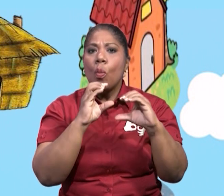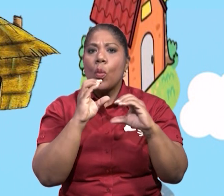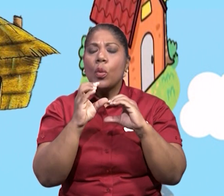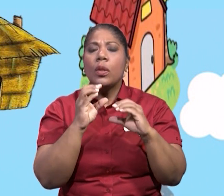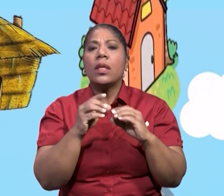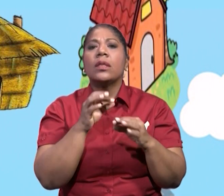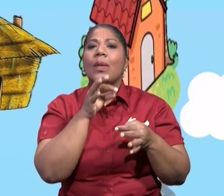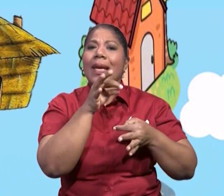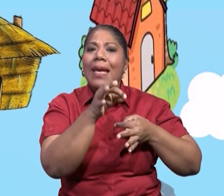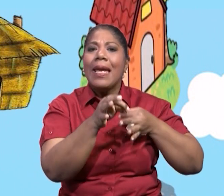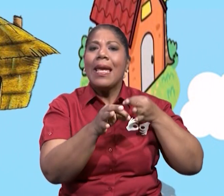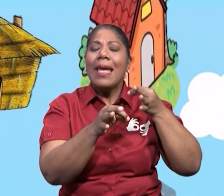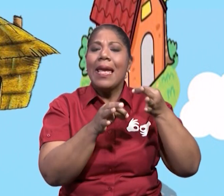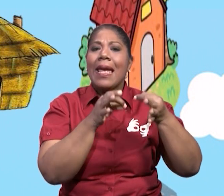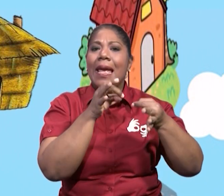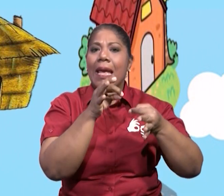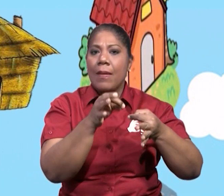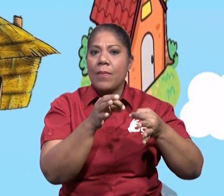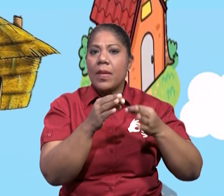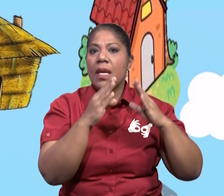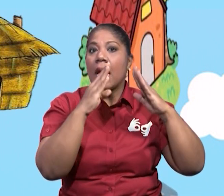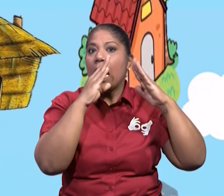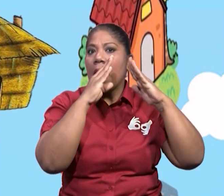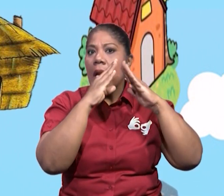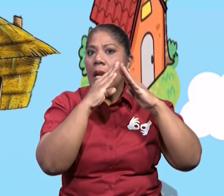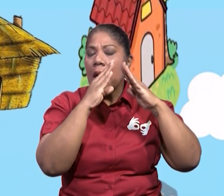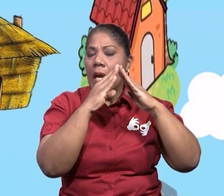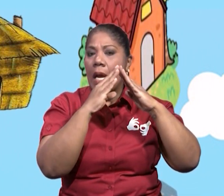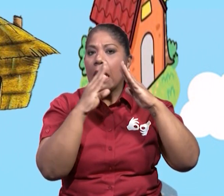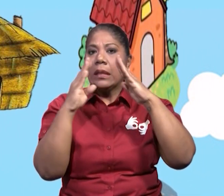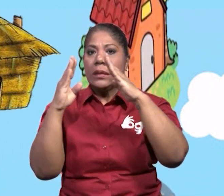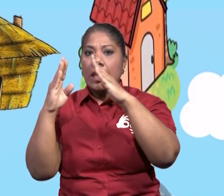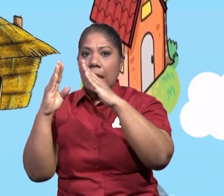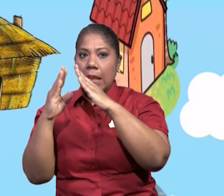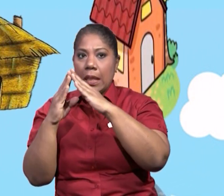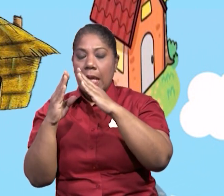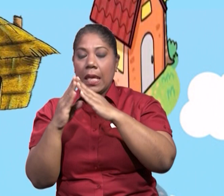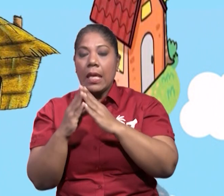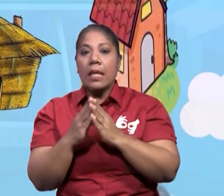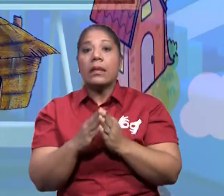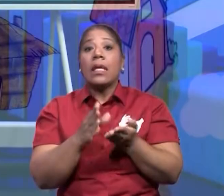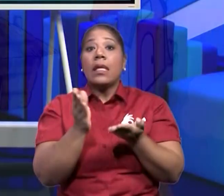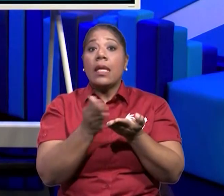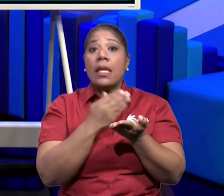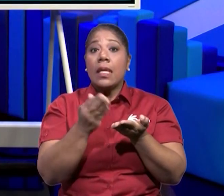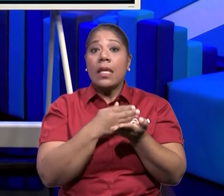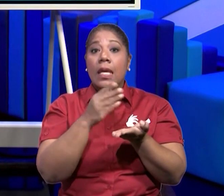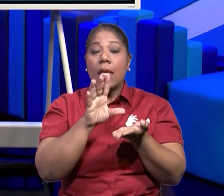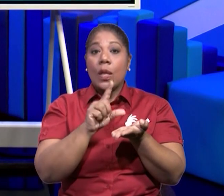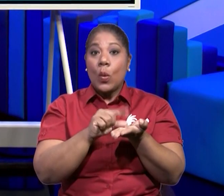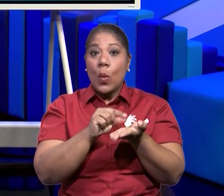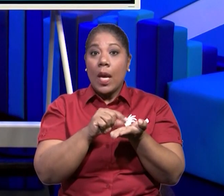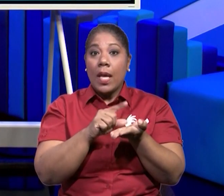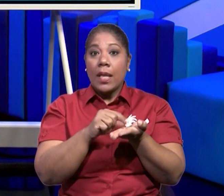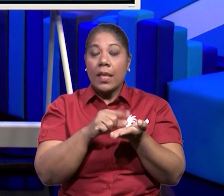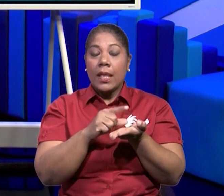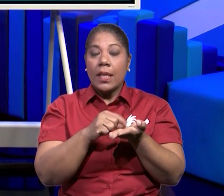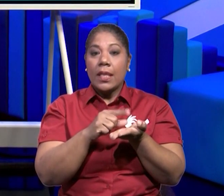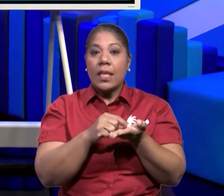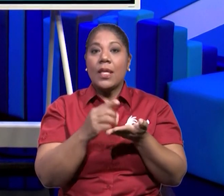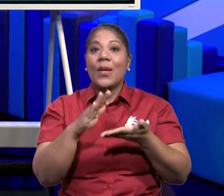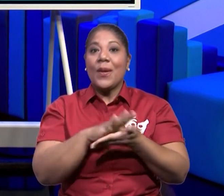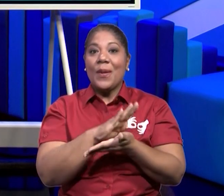qué utilidad prestan. Esto lo vamos a encontrar en la página número 15 del